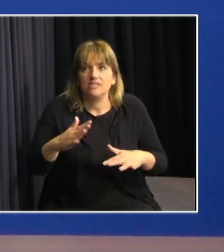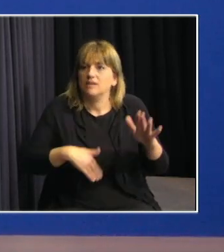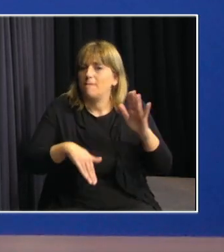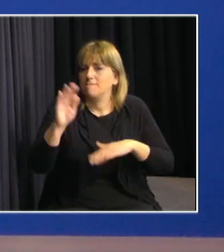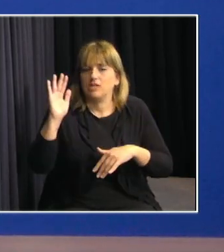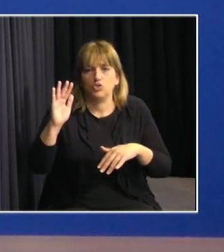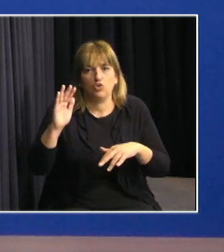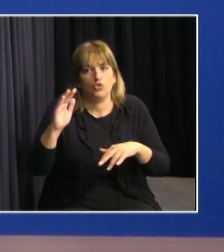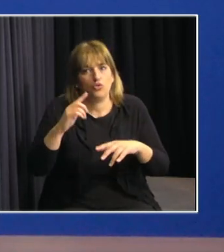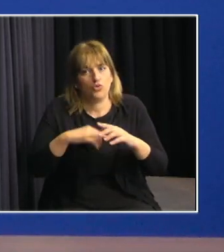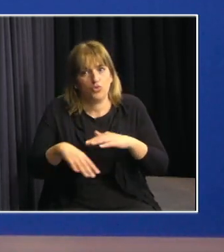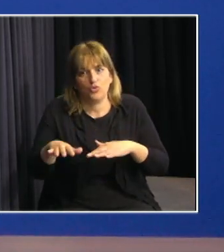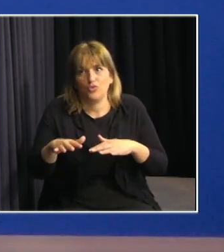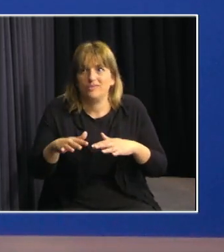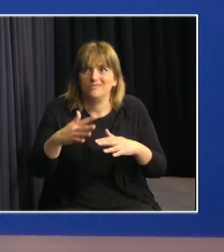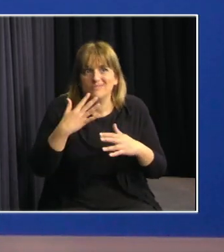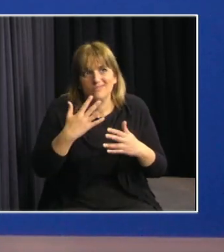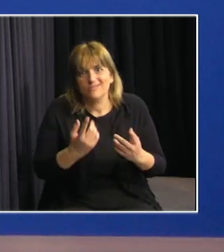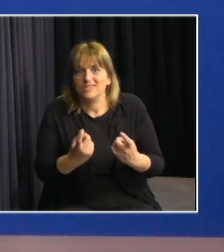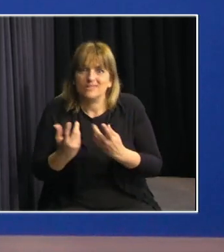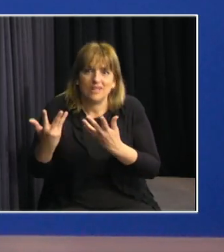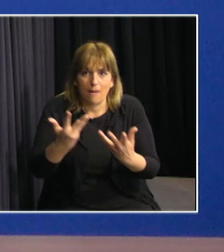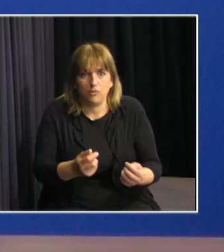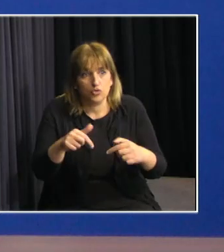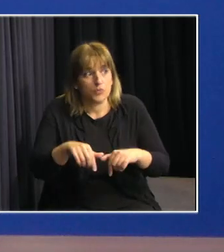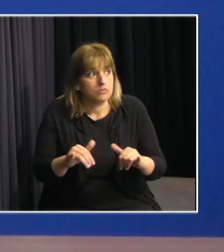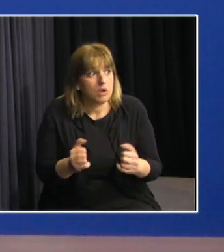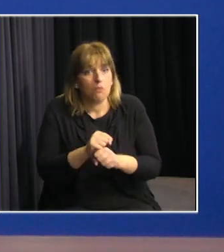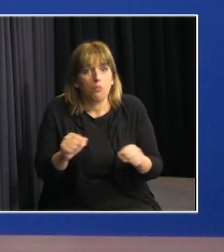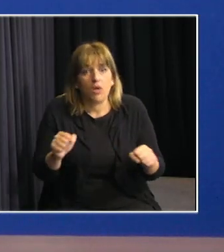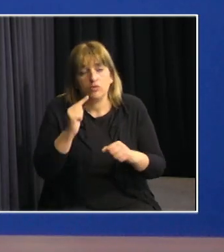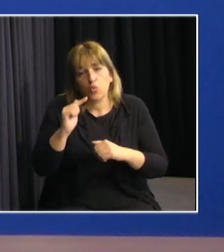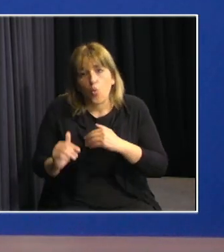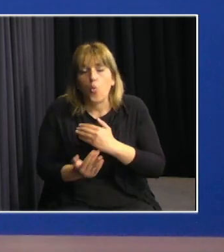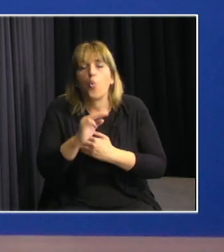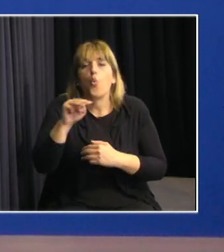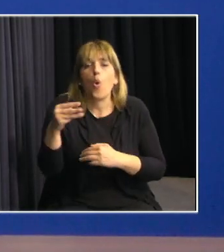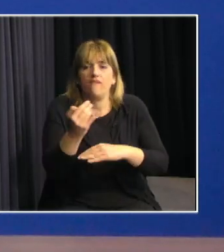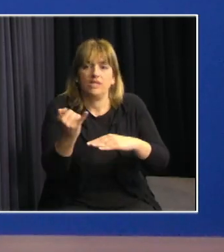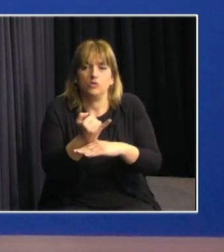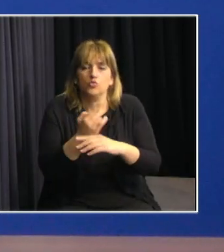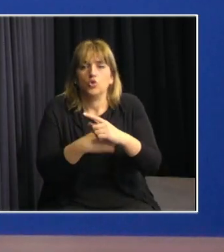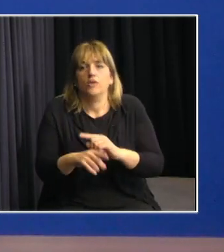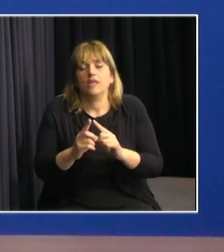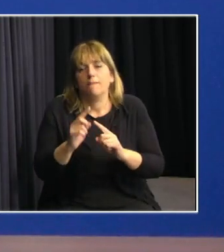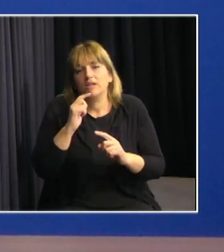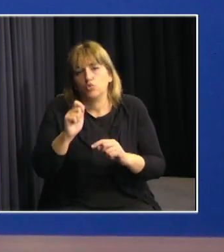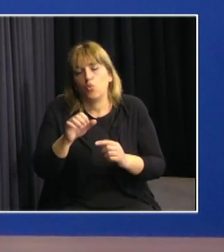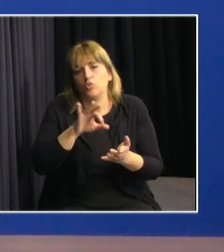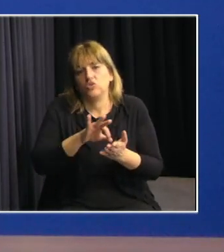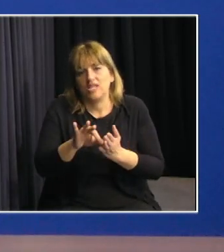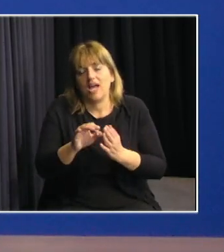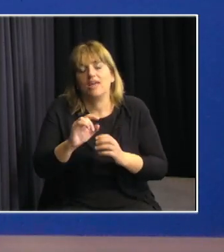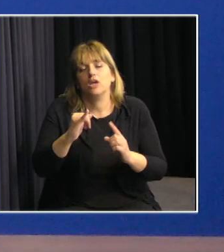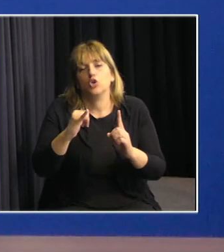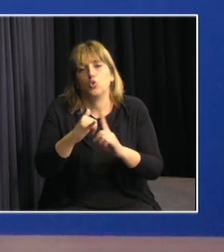vulnerabilidad. A partir de hoy estarán disponibles en el portal web institucional y en el canal oficial de YouTube del